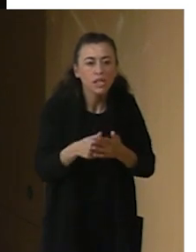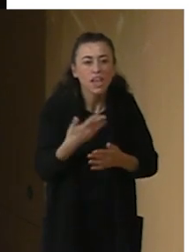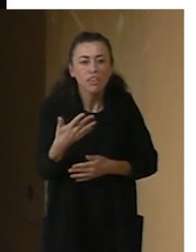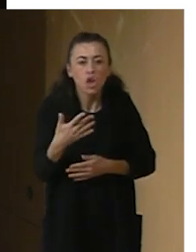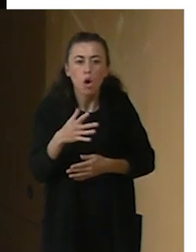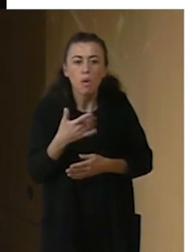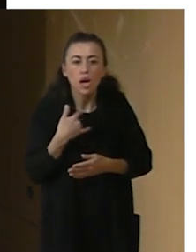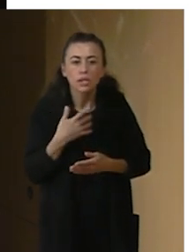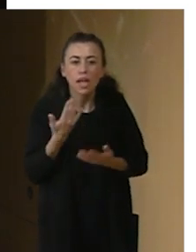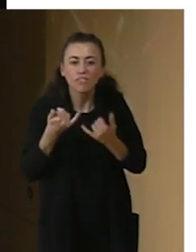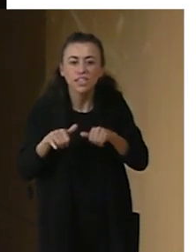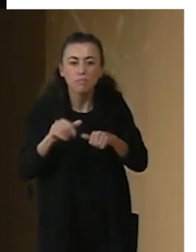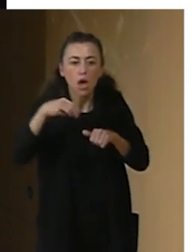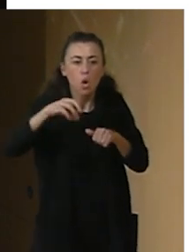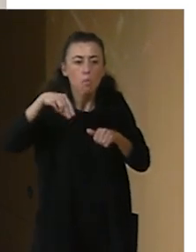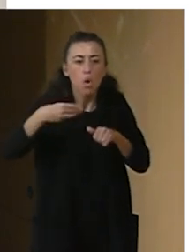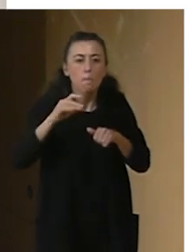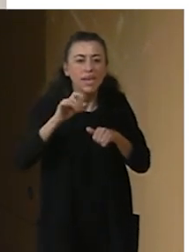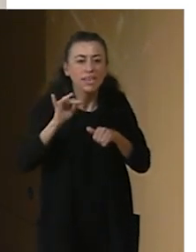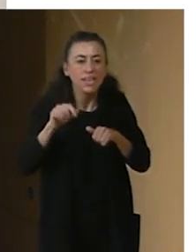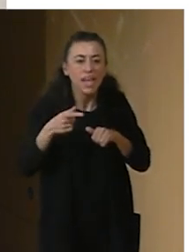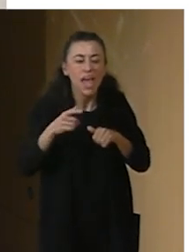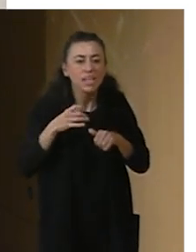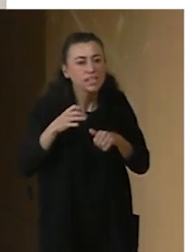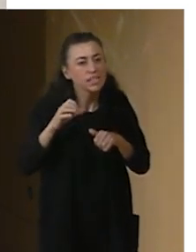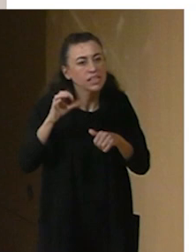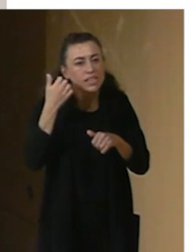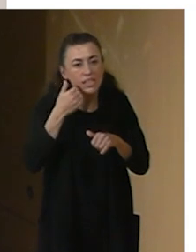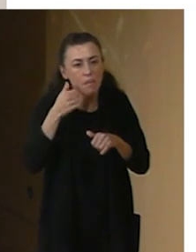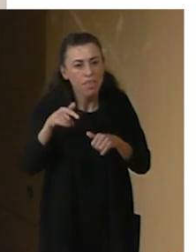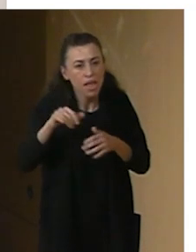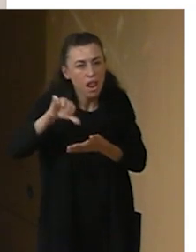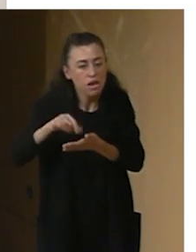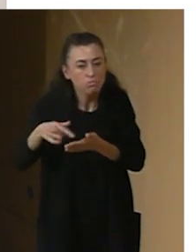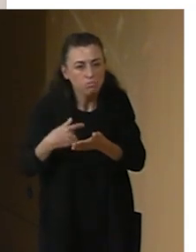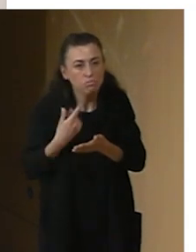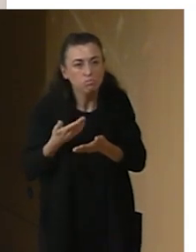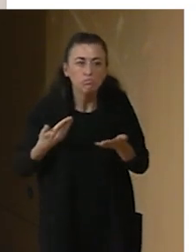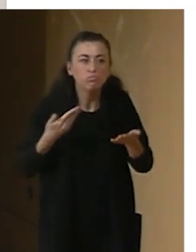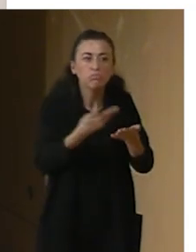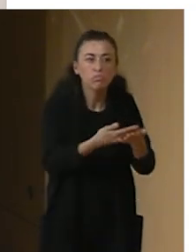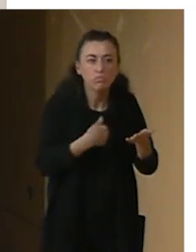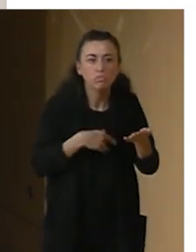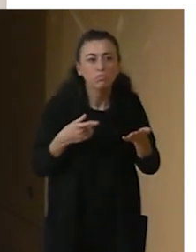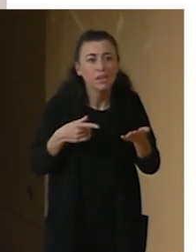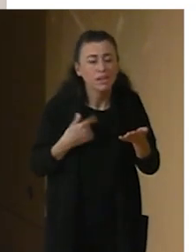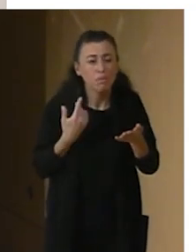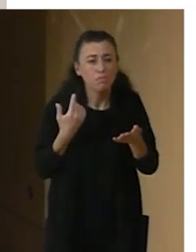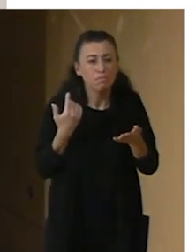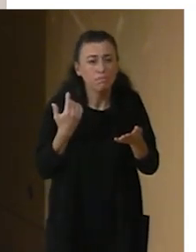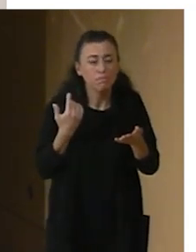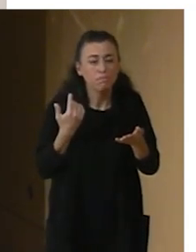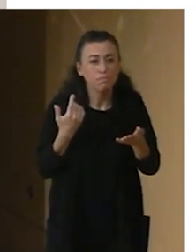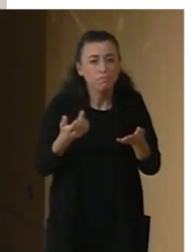Petit, que es un festival en Sabadell que es referente absolutamente en el trabajo para primera infancia. Y